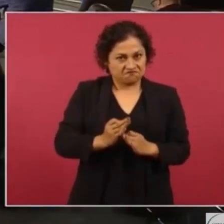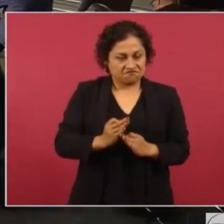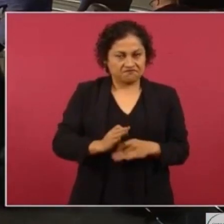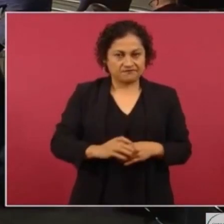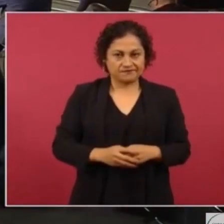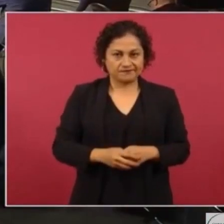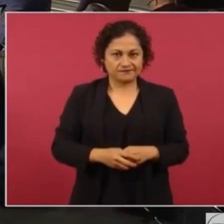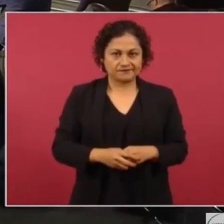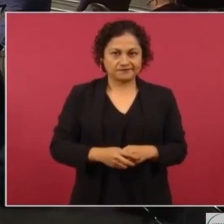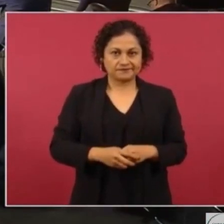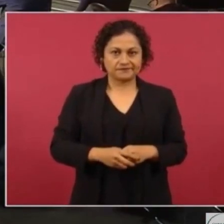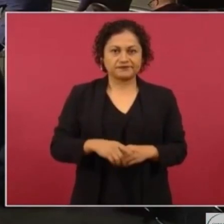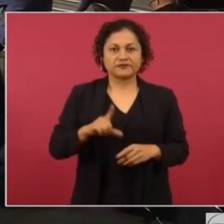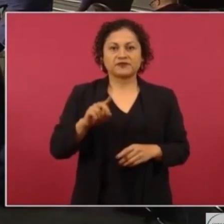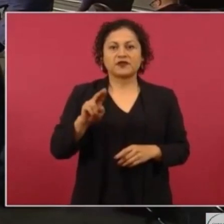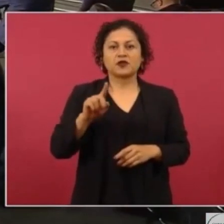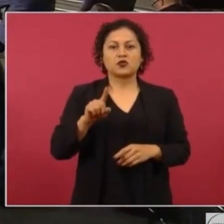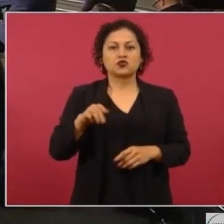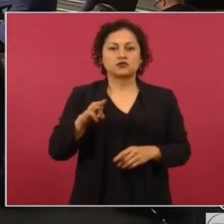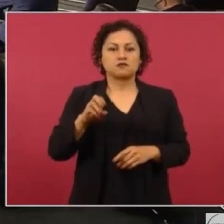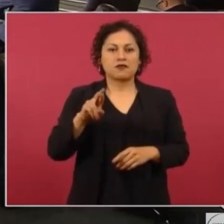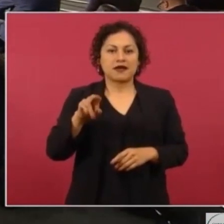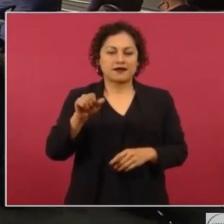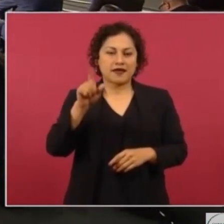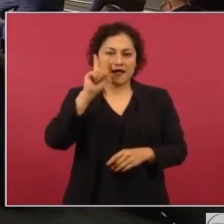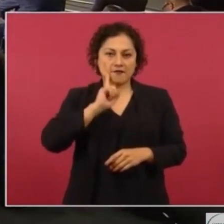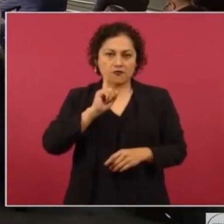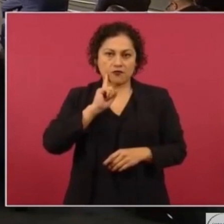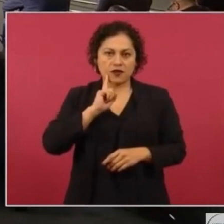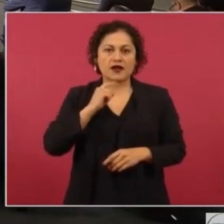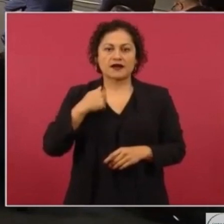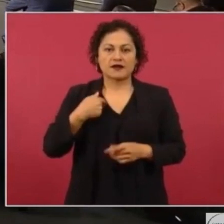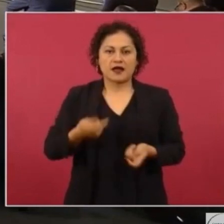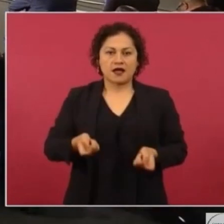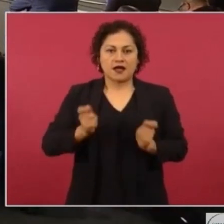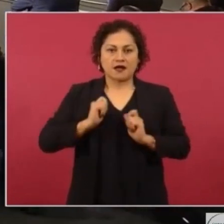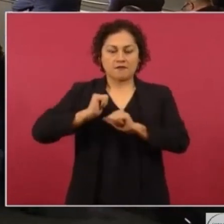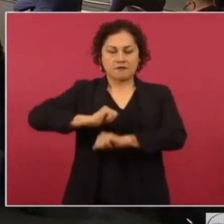Luis María Aguilar también ahora que entré de presidente.